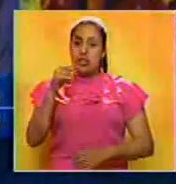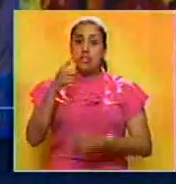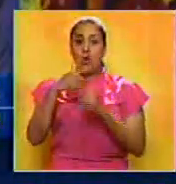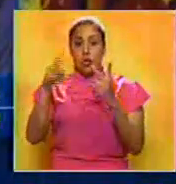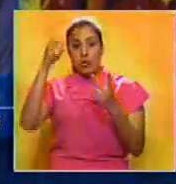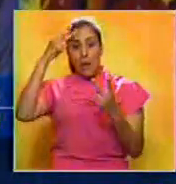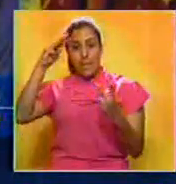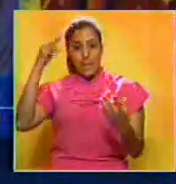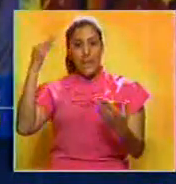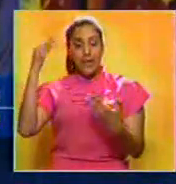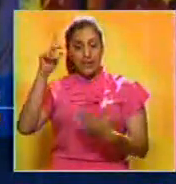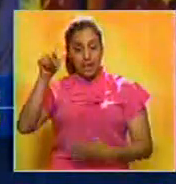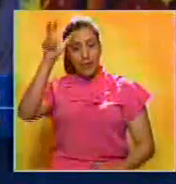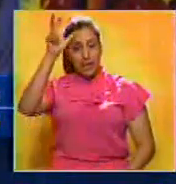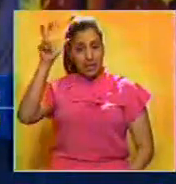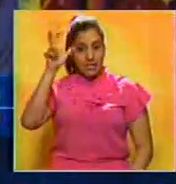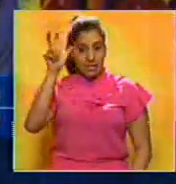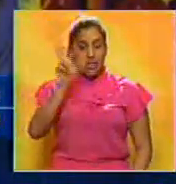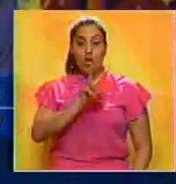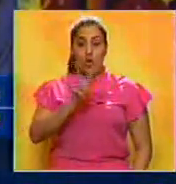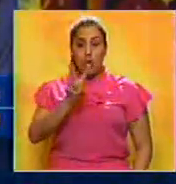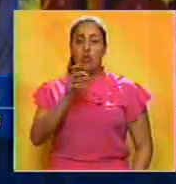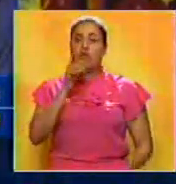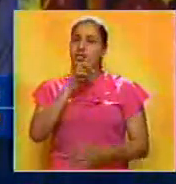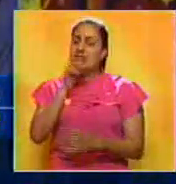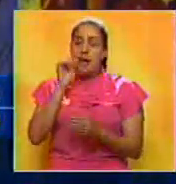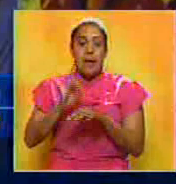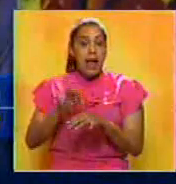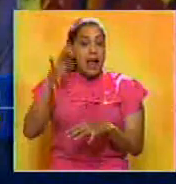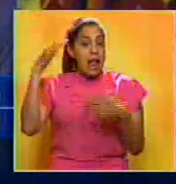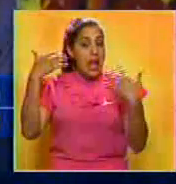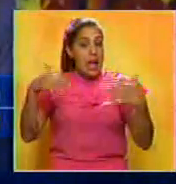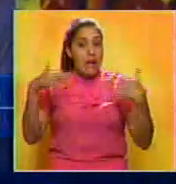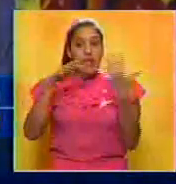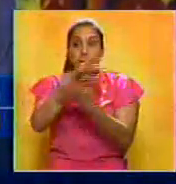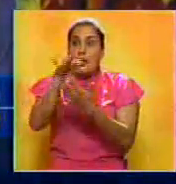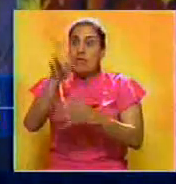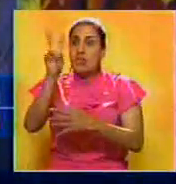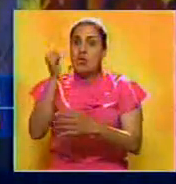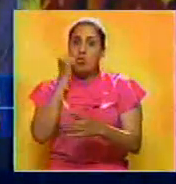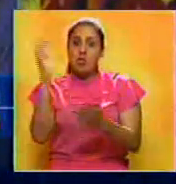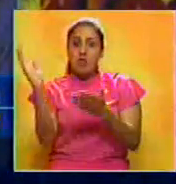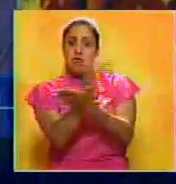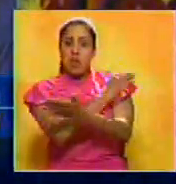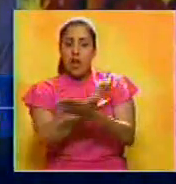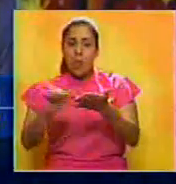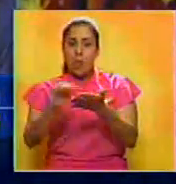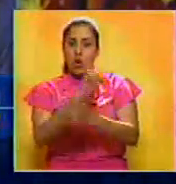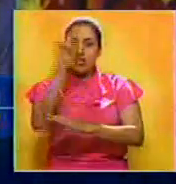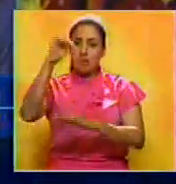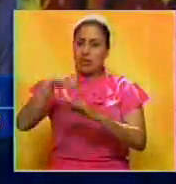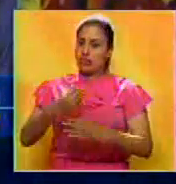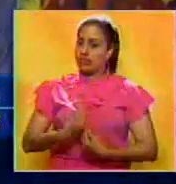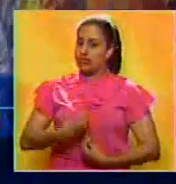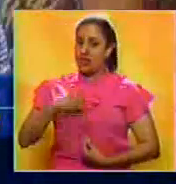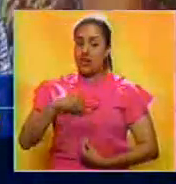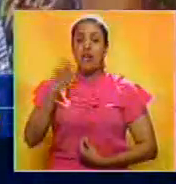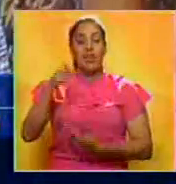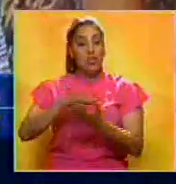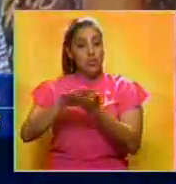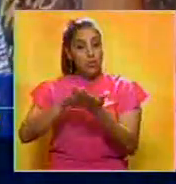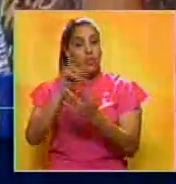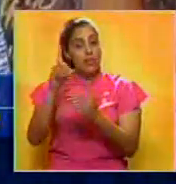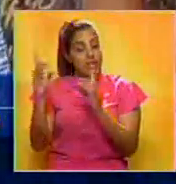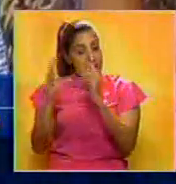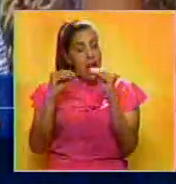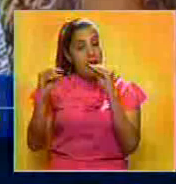homólogo mexicano, Luis Videgaray, calificaron como muy grave la situación política en el país. Exhortaron a resolver la crisis a